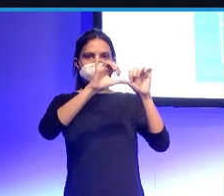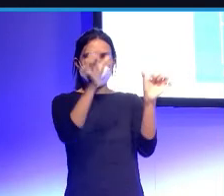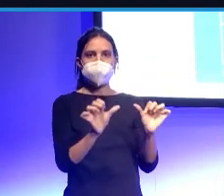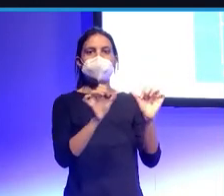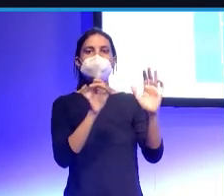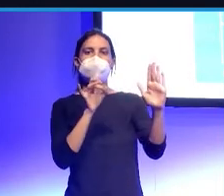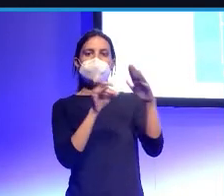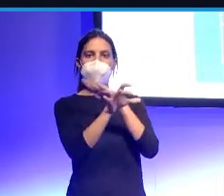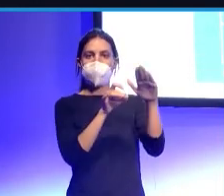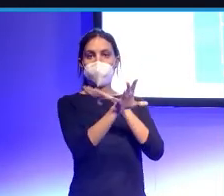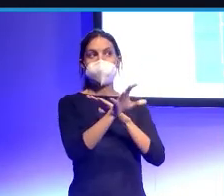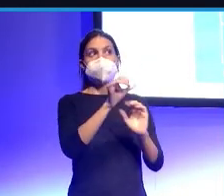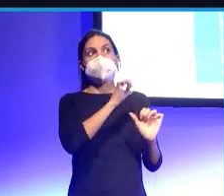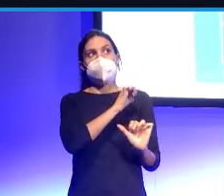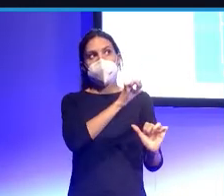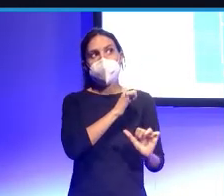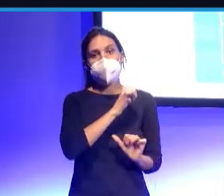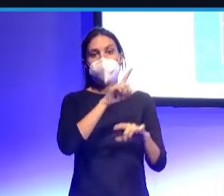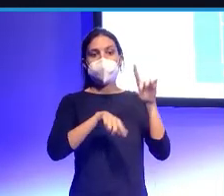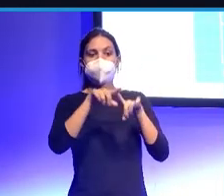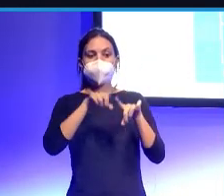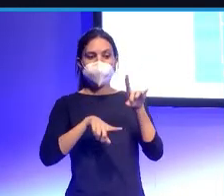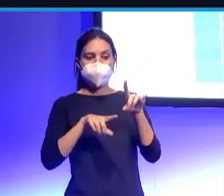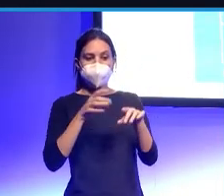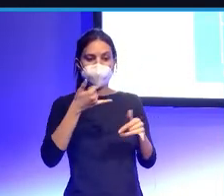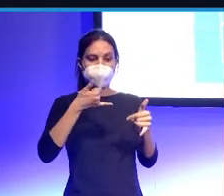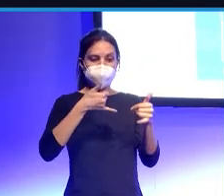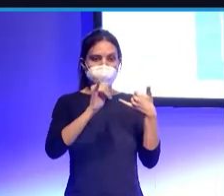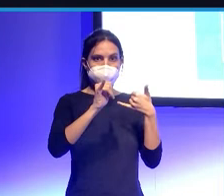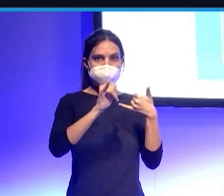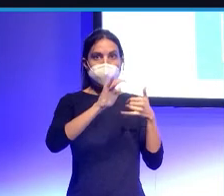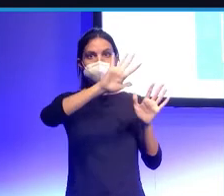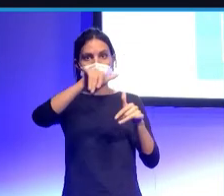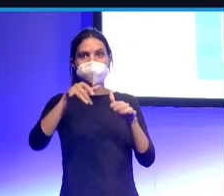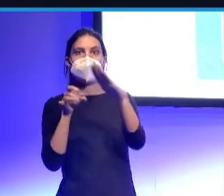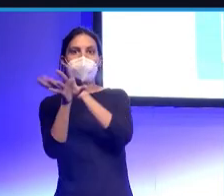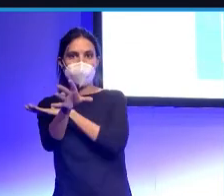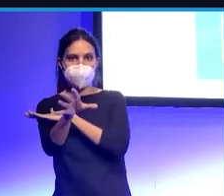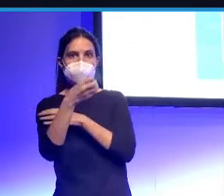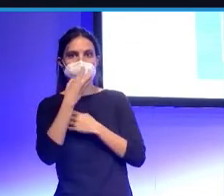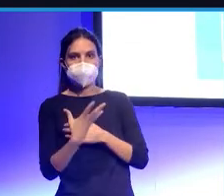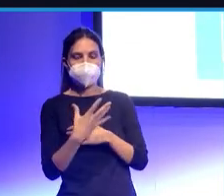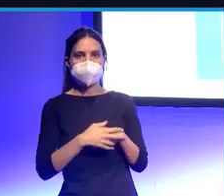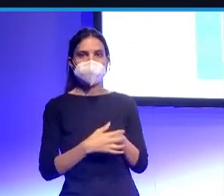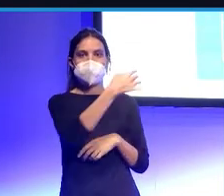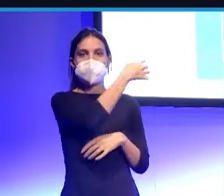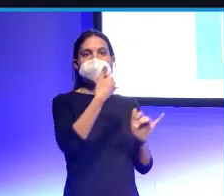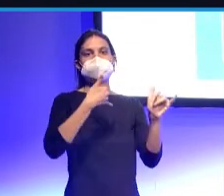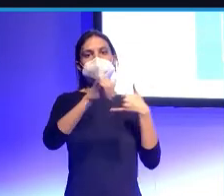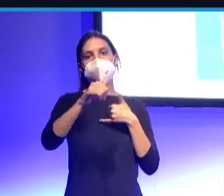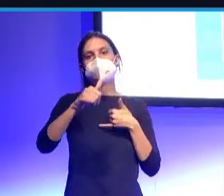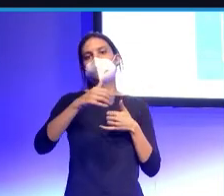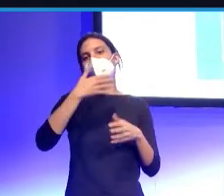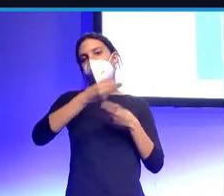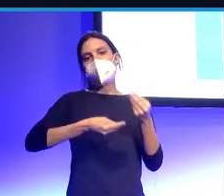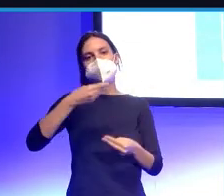calcular cuál es la probabilidad de que cada uno de estos tiros acabe en gol. Entonces, lo que quería enseñaros es este tiro. Este tiro es el de Gonzalo Guedes.